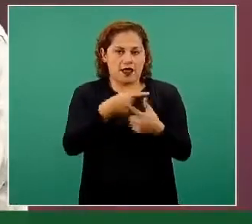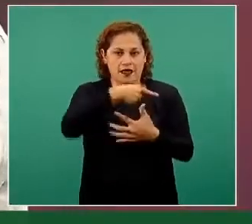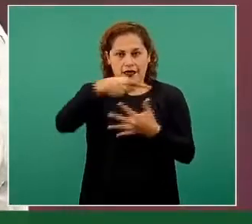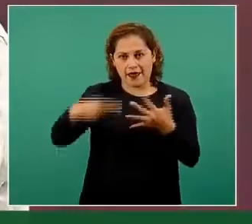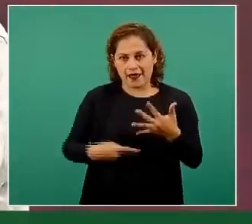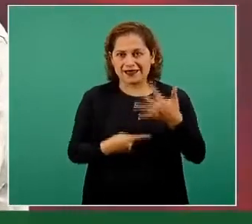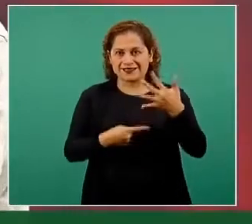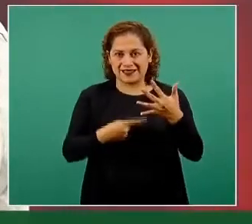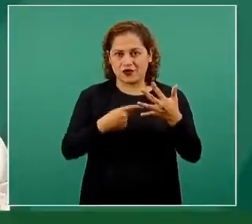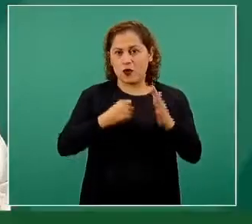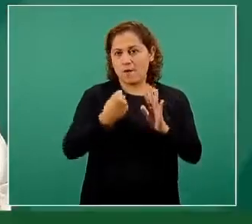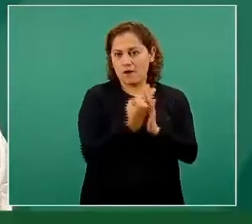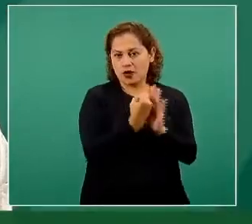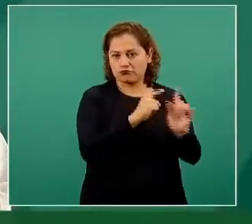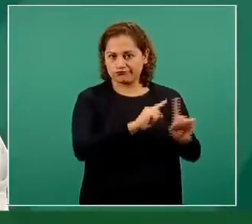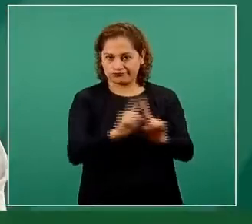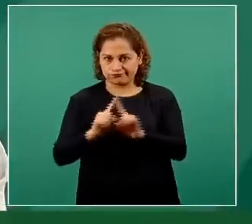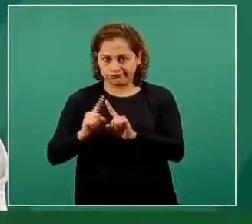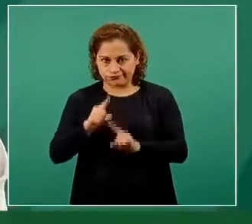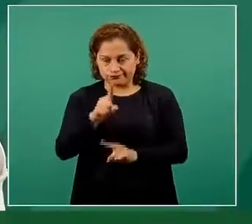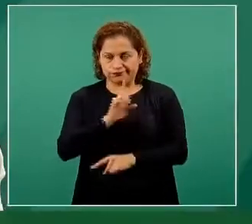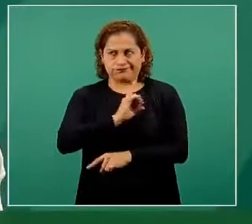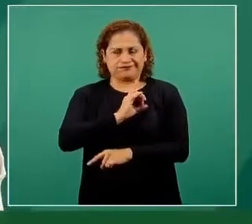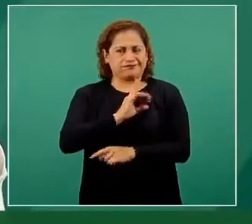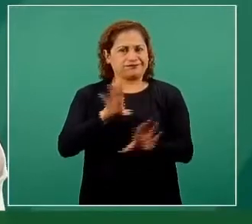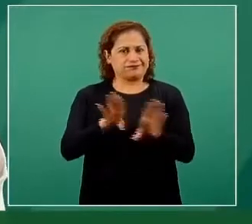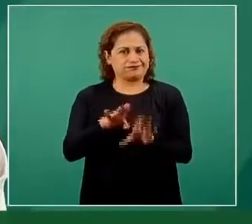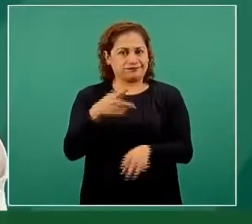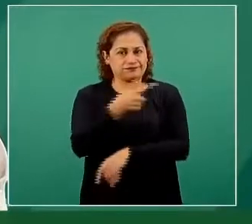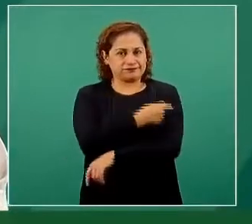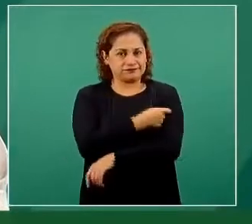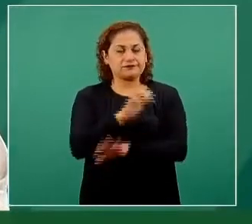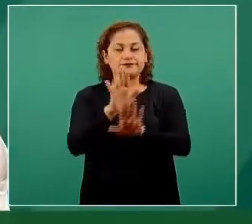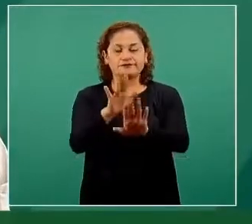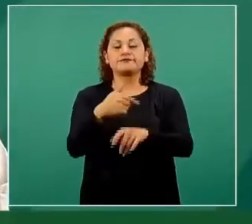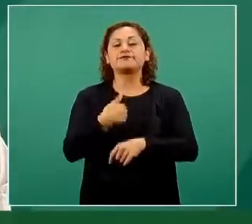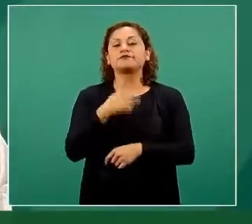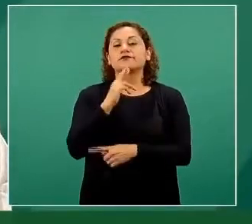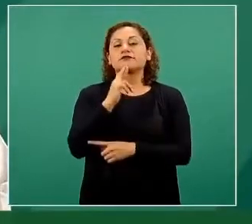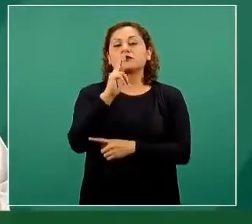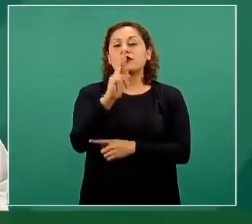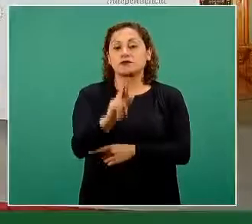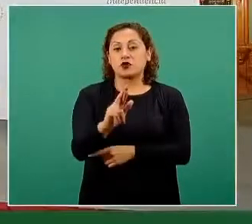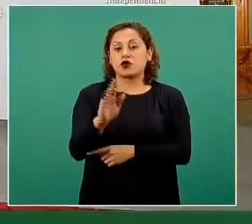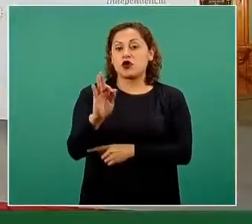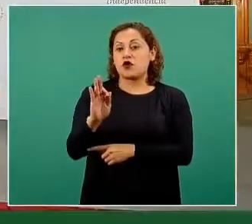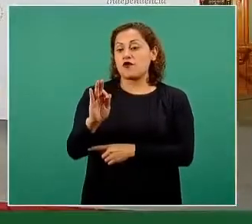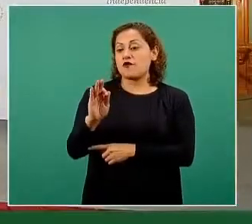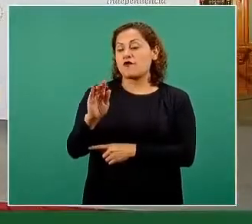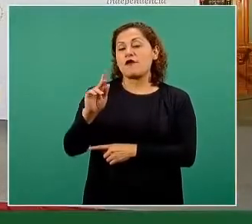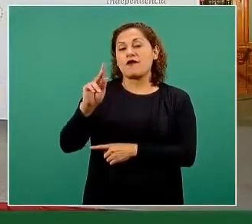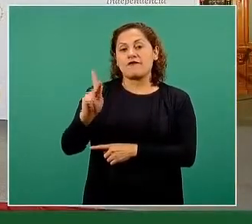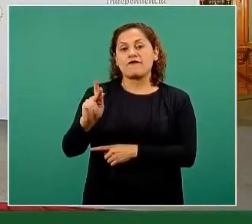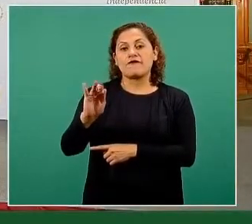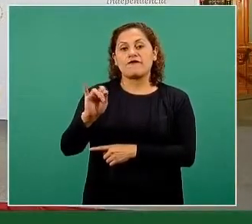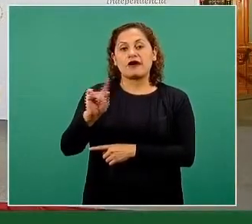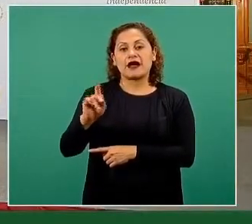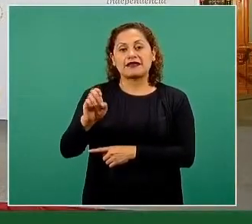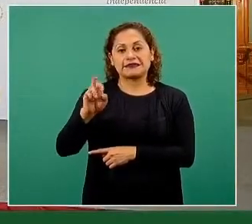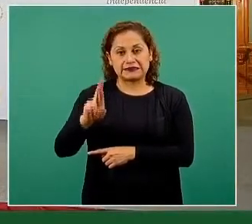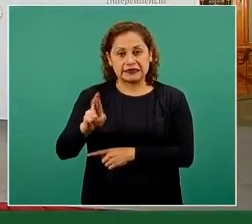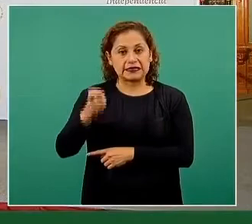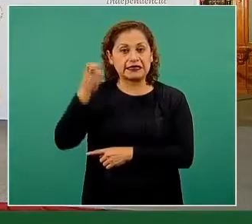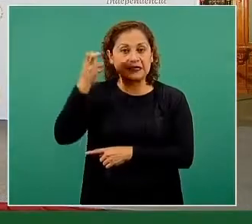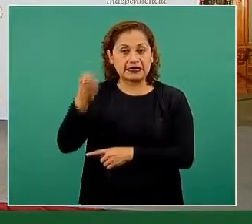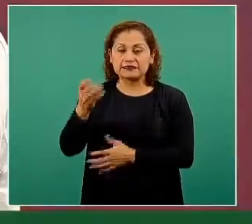que se utilizan en México. La respuesta es, la vacuna de Pfizer-BioNTech es la única que formalmente tiene una contraindicación